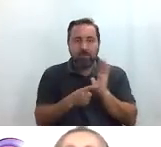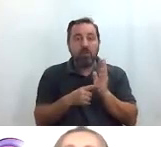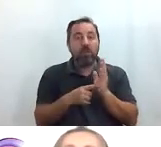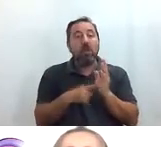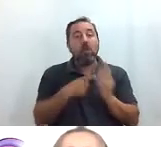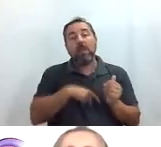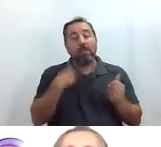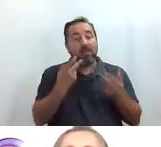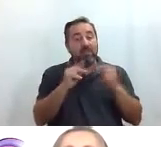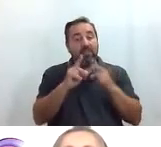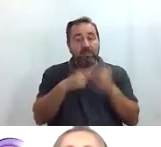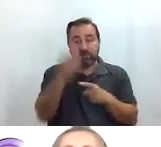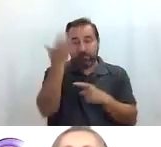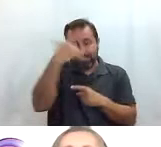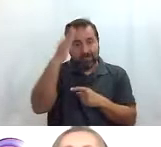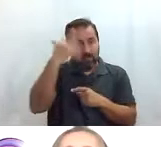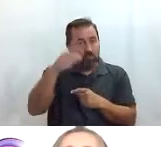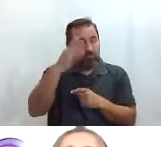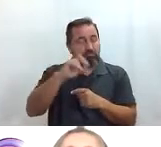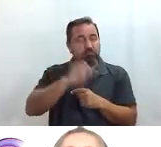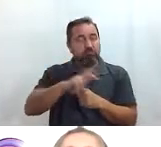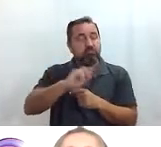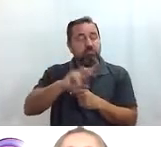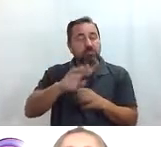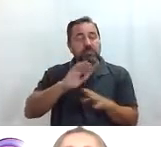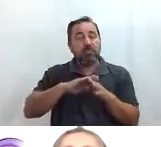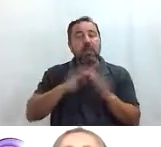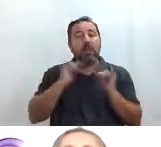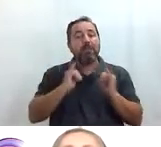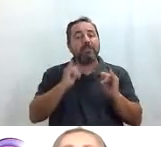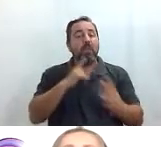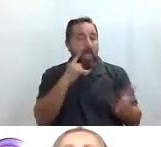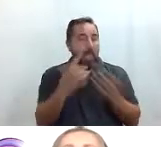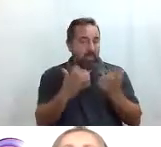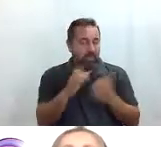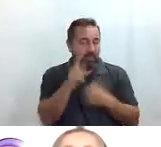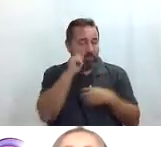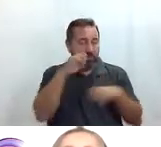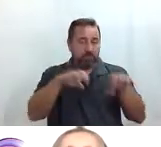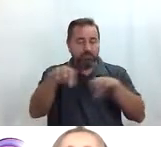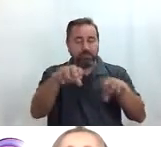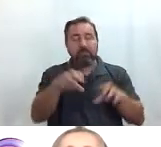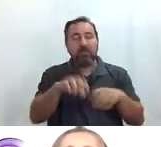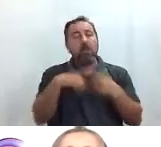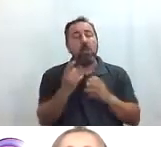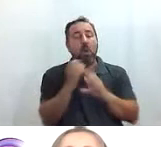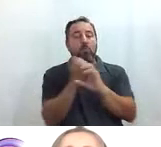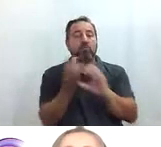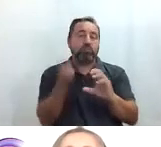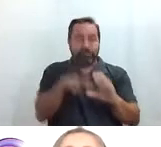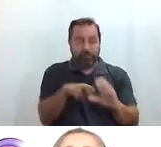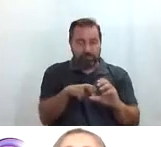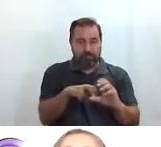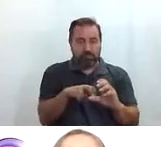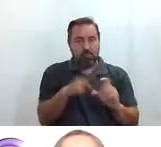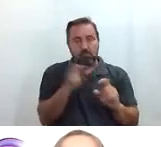paseamos por el paseo de los museos el paseo del arte y nos subimos a un bus para hacer un